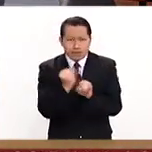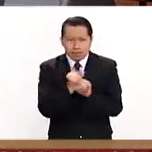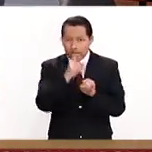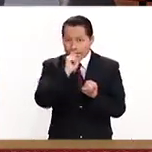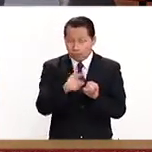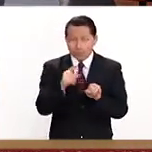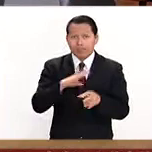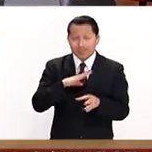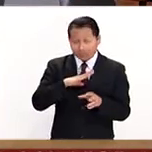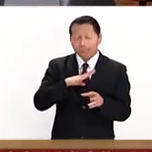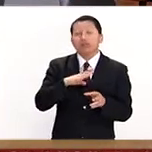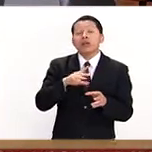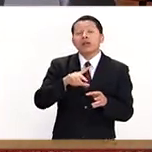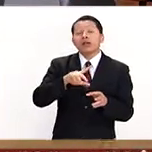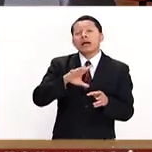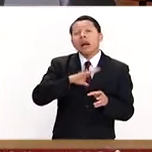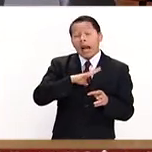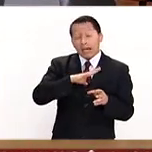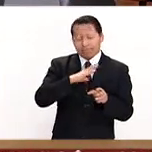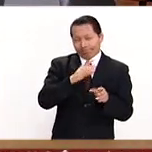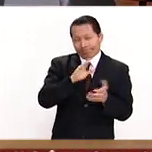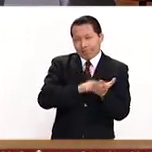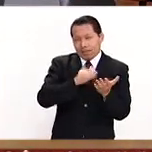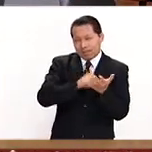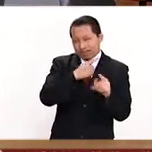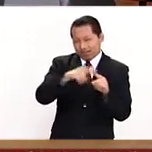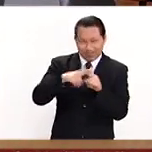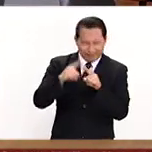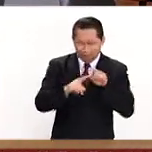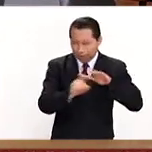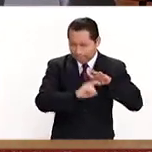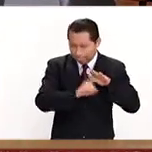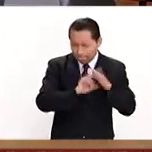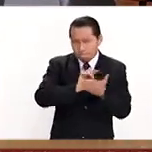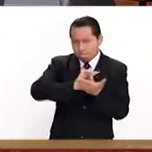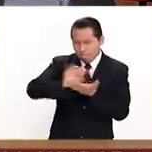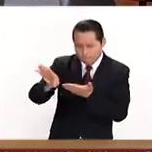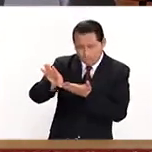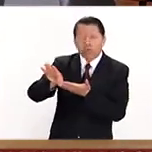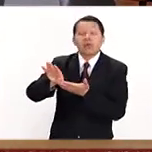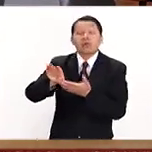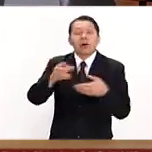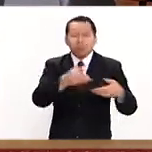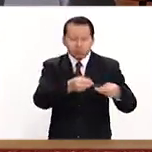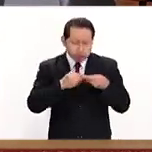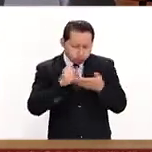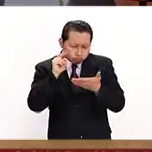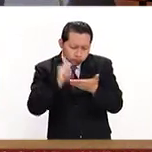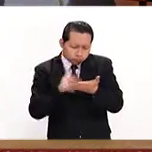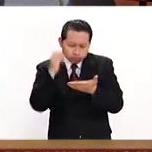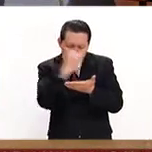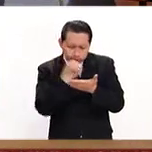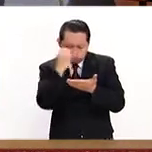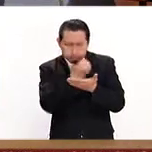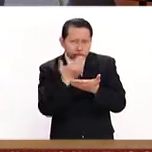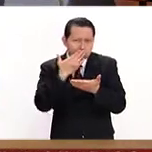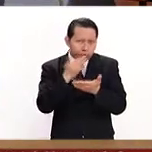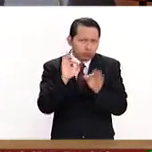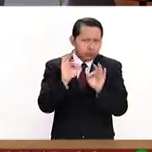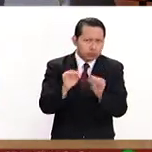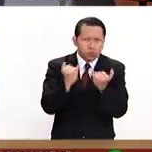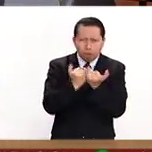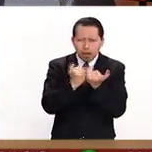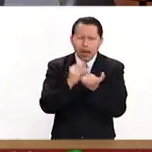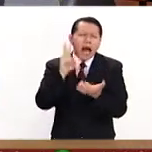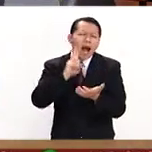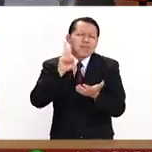documentación y la acotejamos versus los datos que ellos capturan en nuestro registro. Validamos el antecedente académico de que sea auténtico